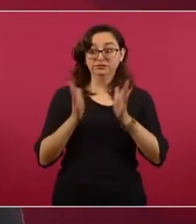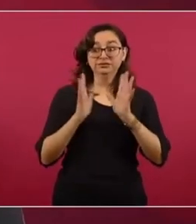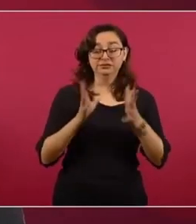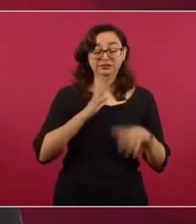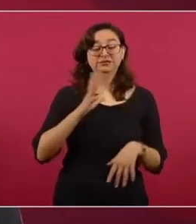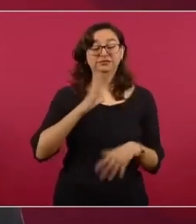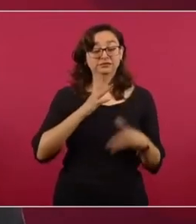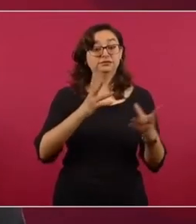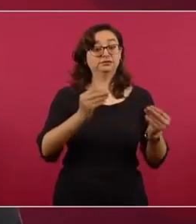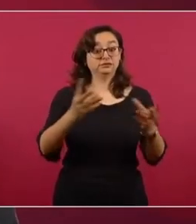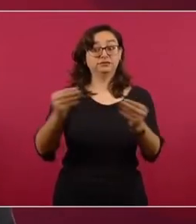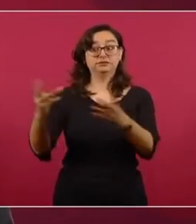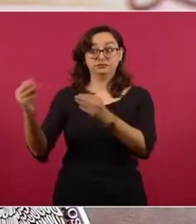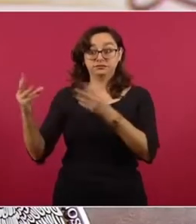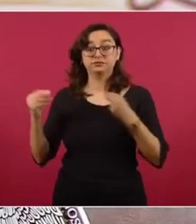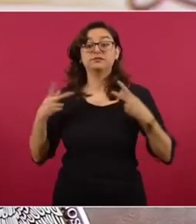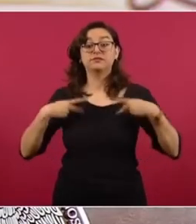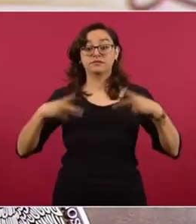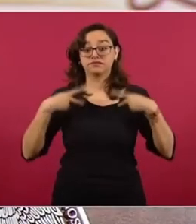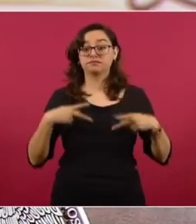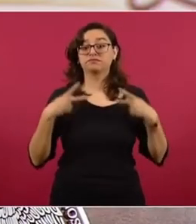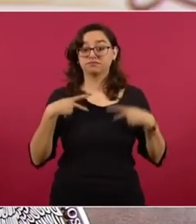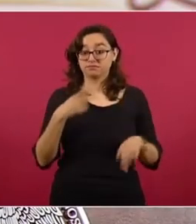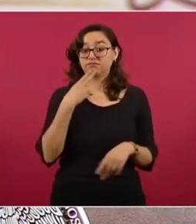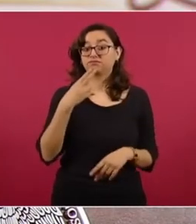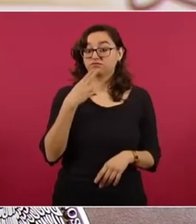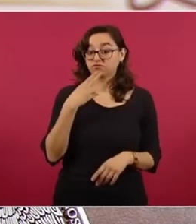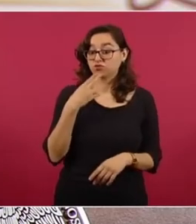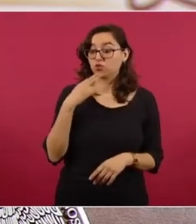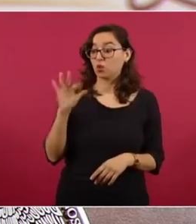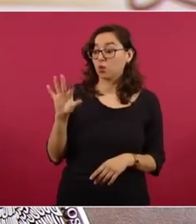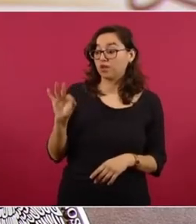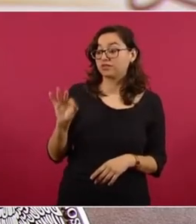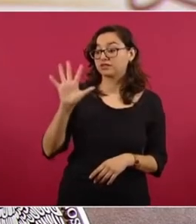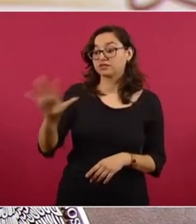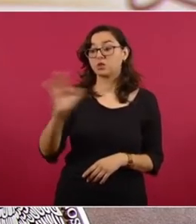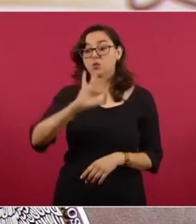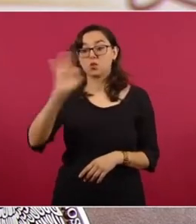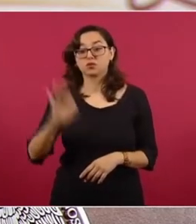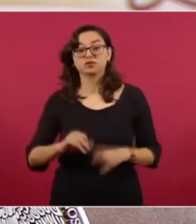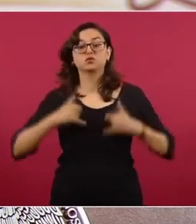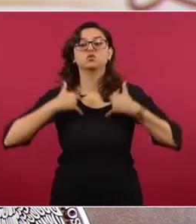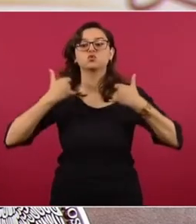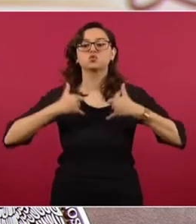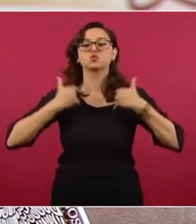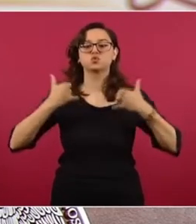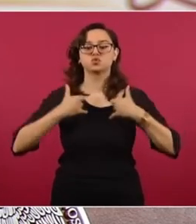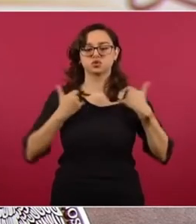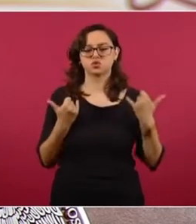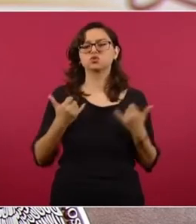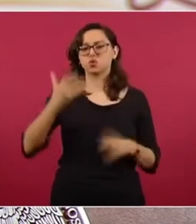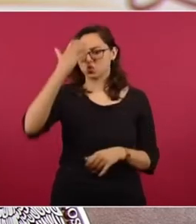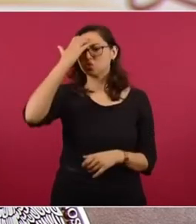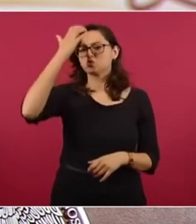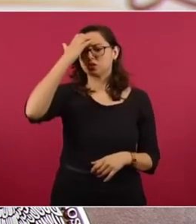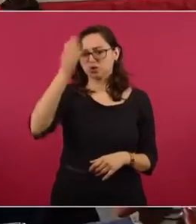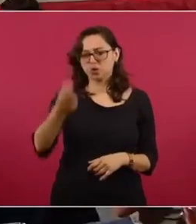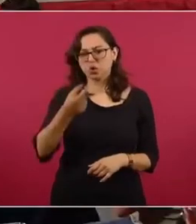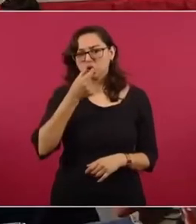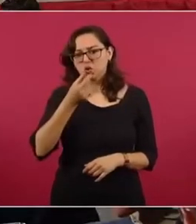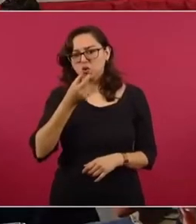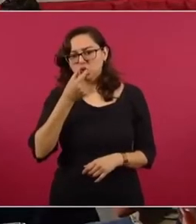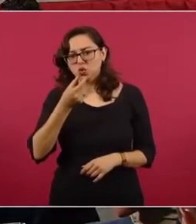proporción muy importante, hasta 45 por ciento de jóvenes que conocen de los vapeadores